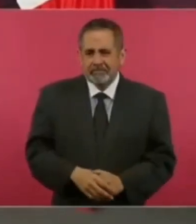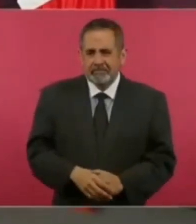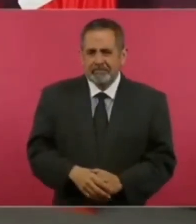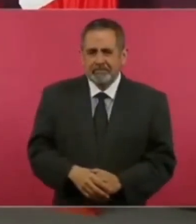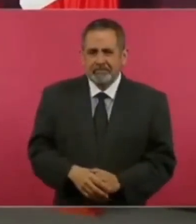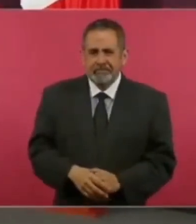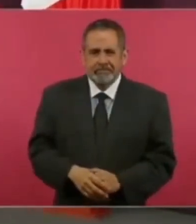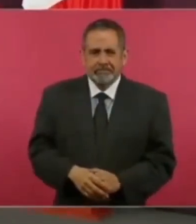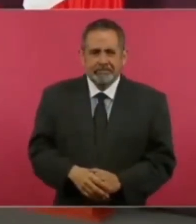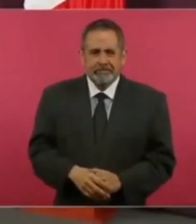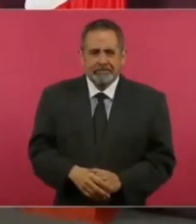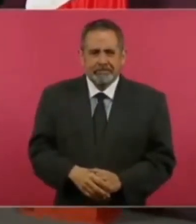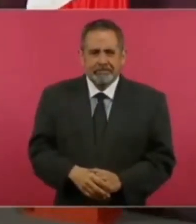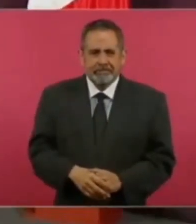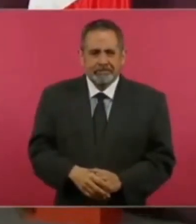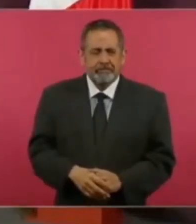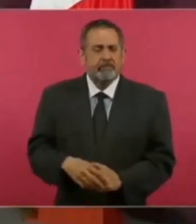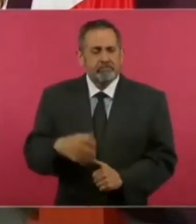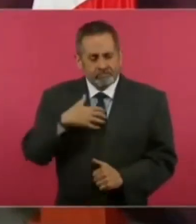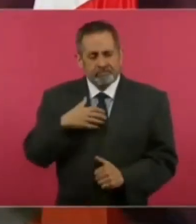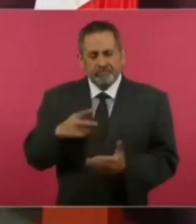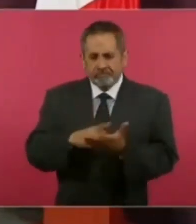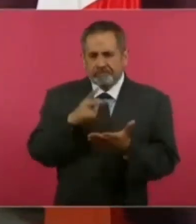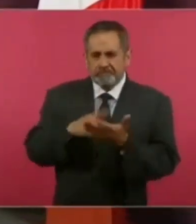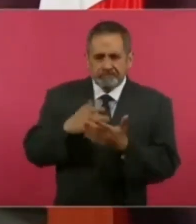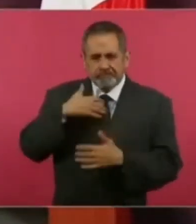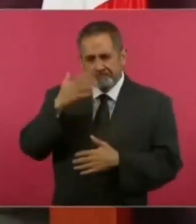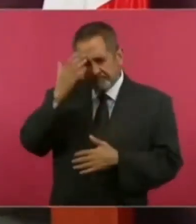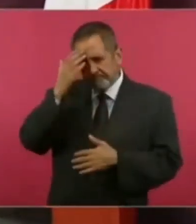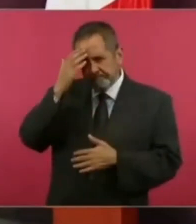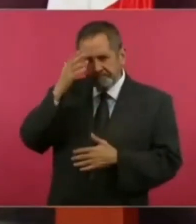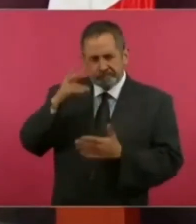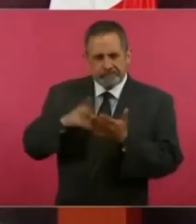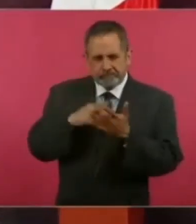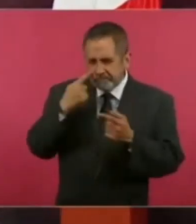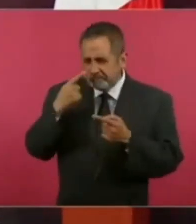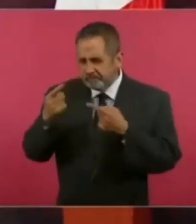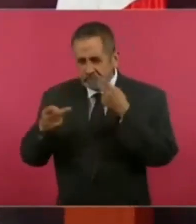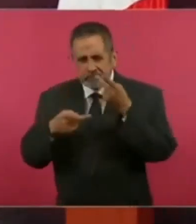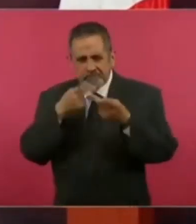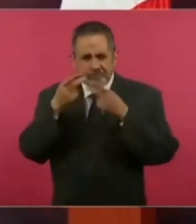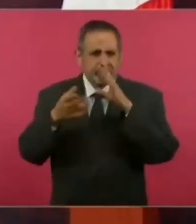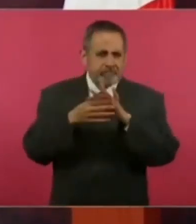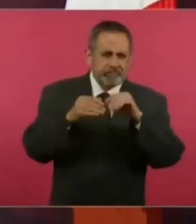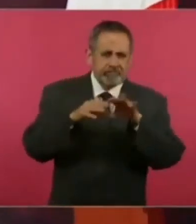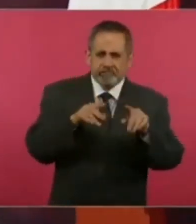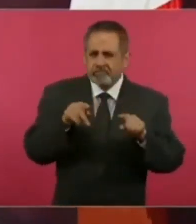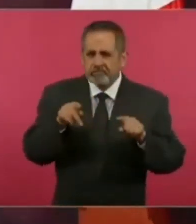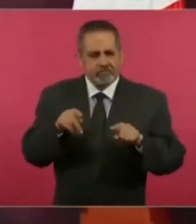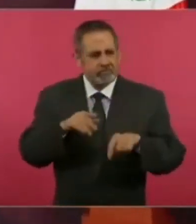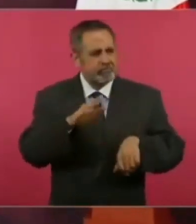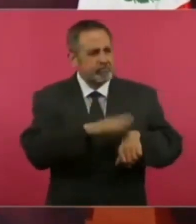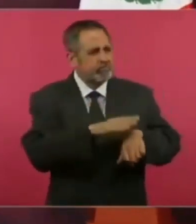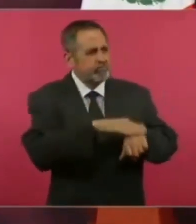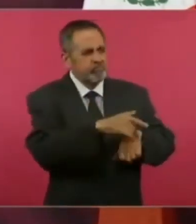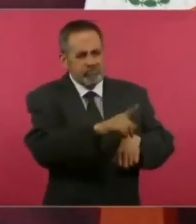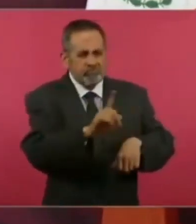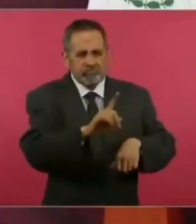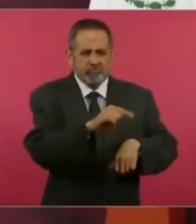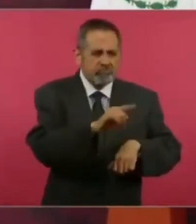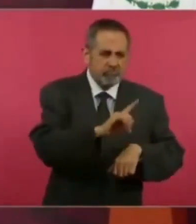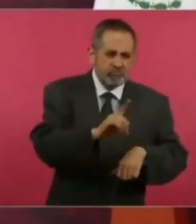porque como yo constantemente les estoy reclamando aquí,